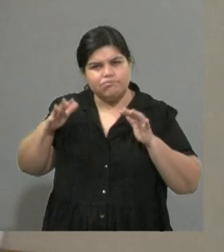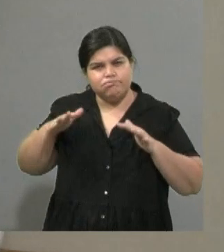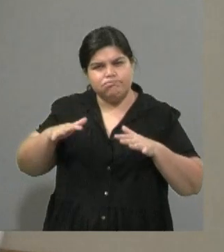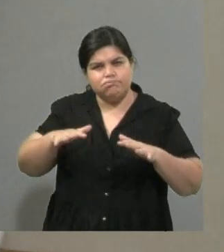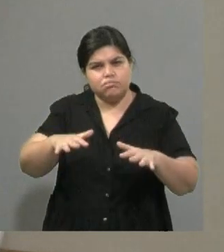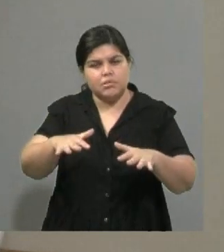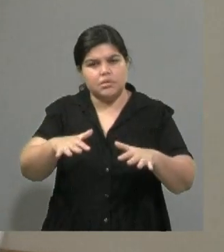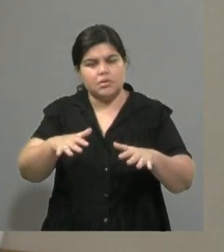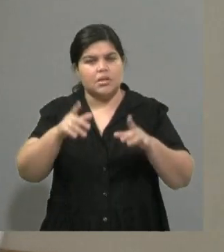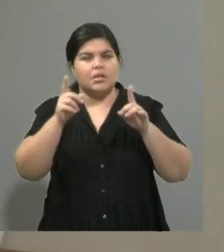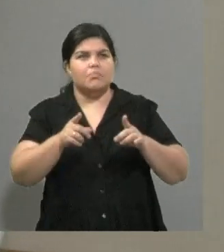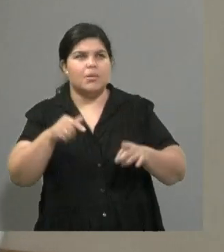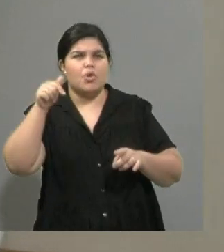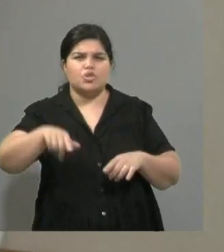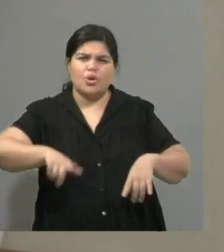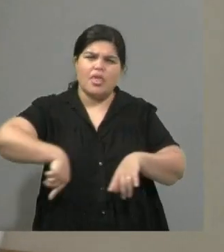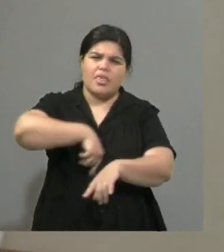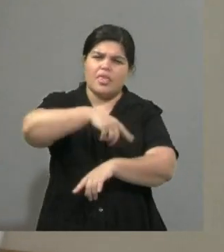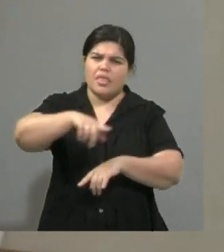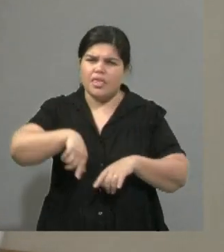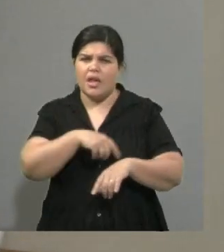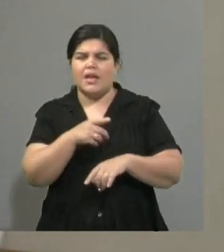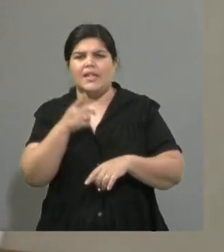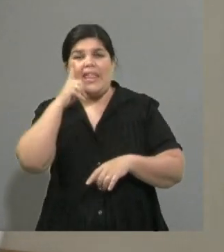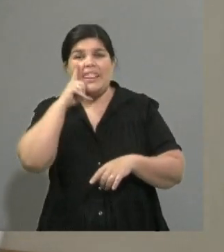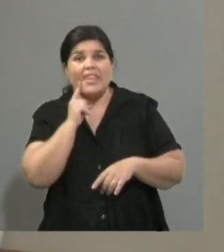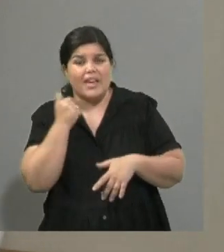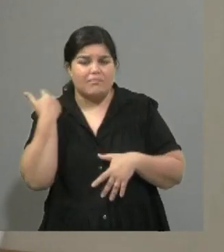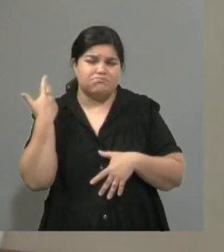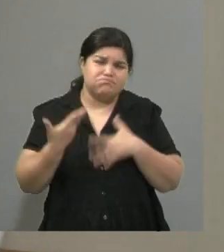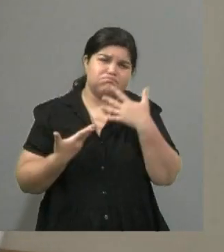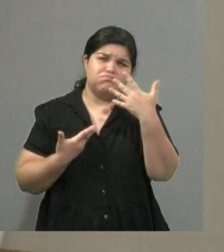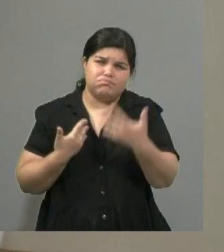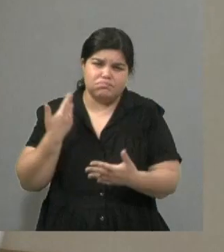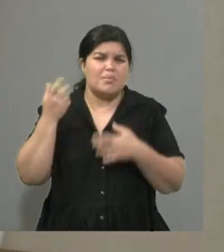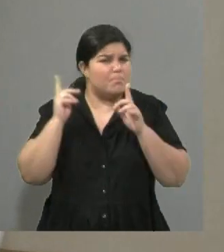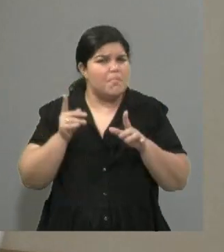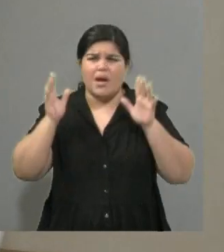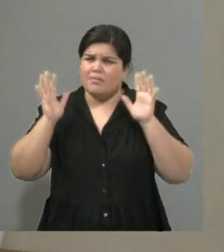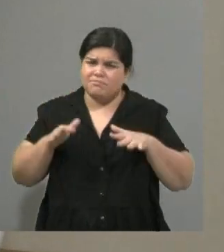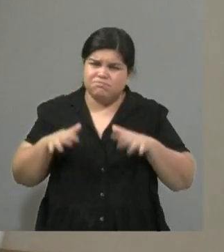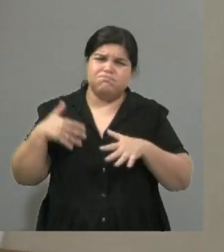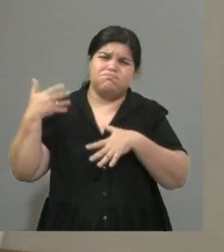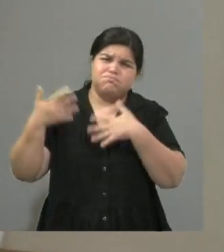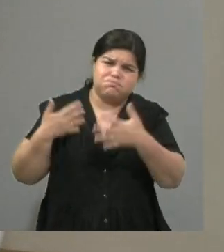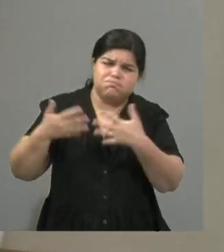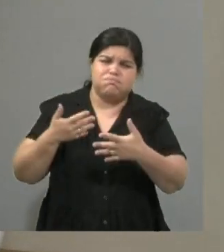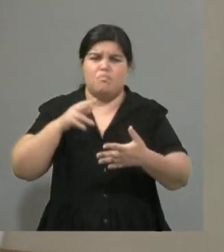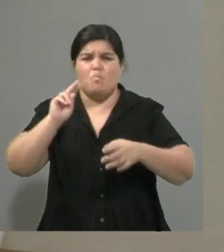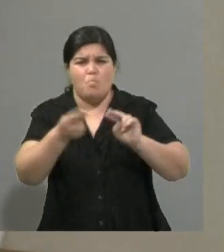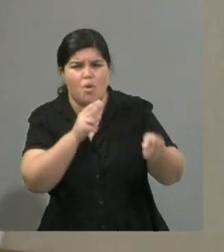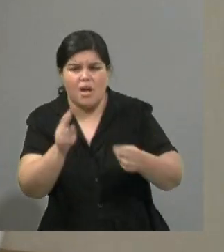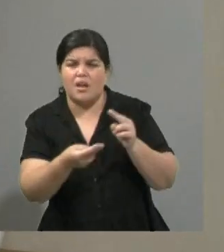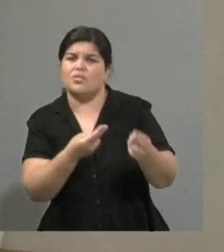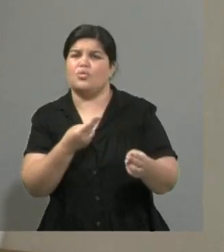duró muchos días y que además, debemos decir, también significó que muchas muertes y con distintas